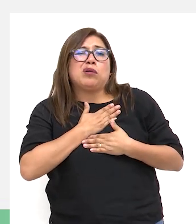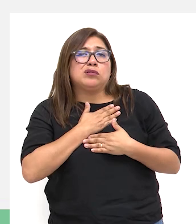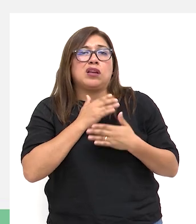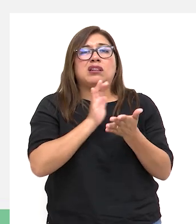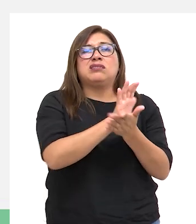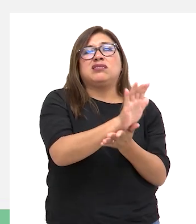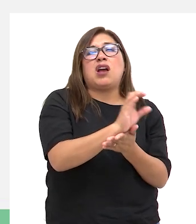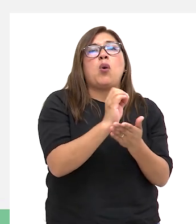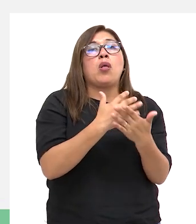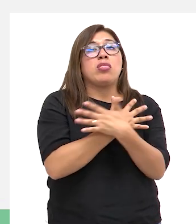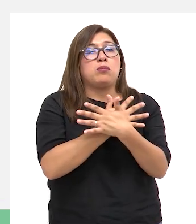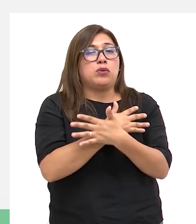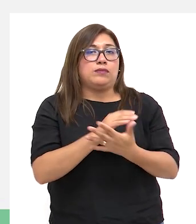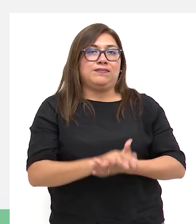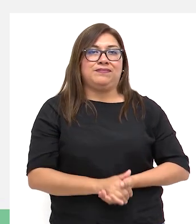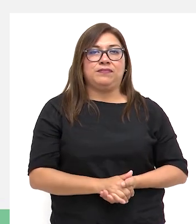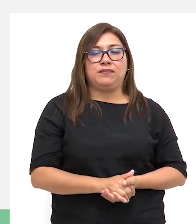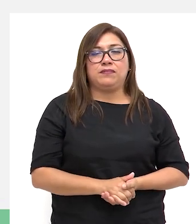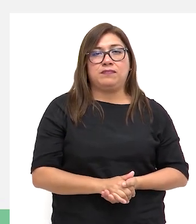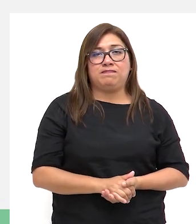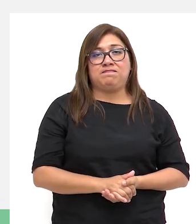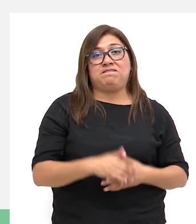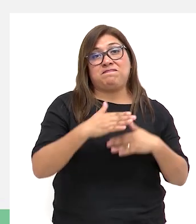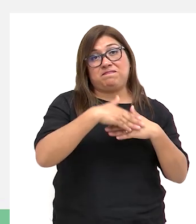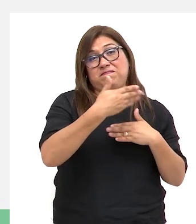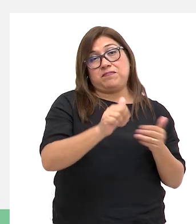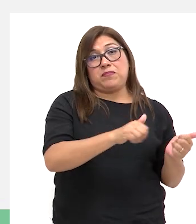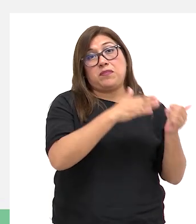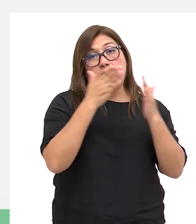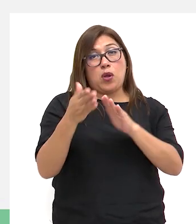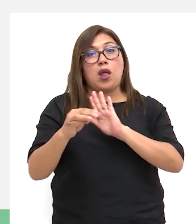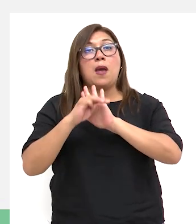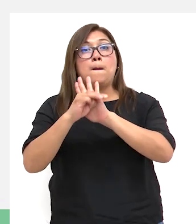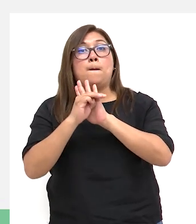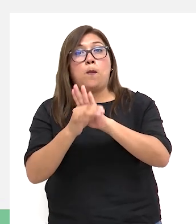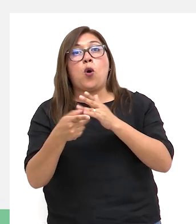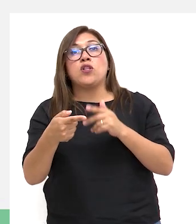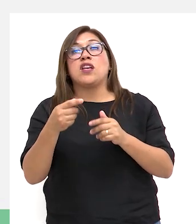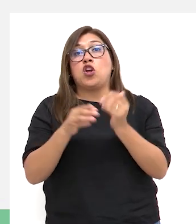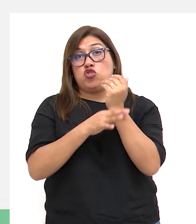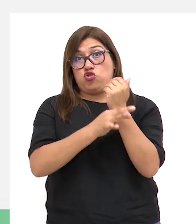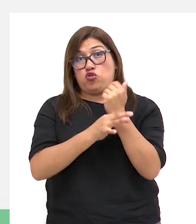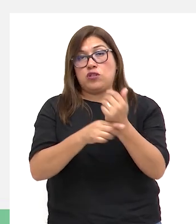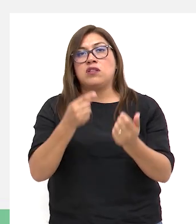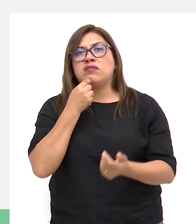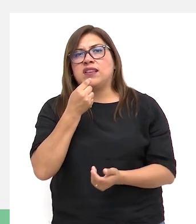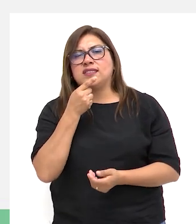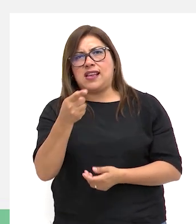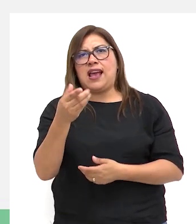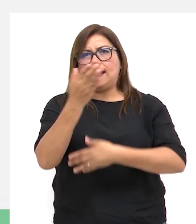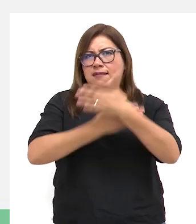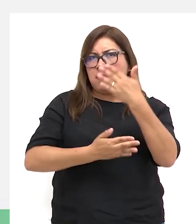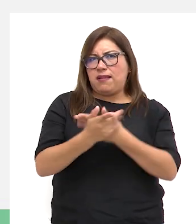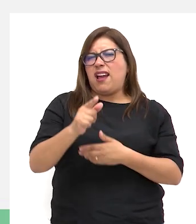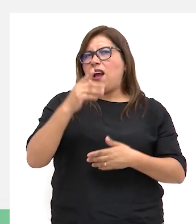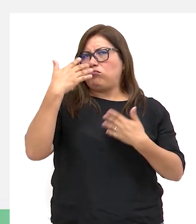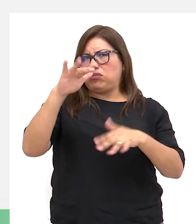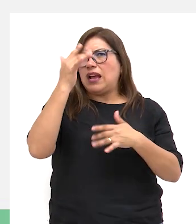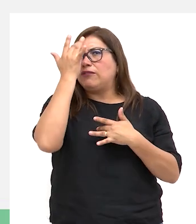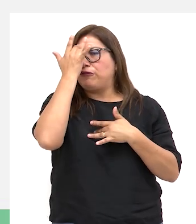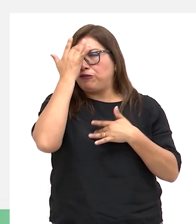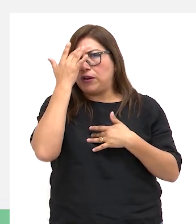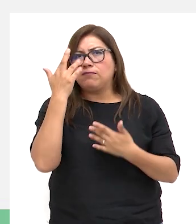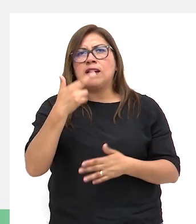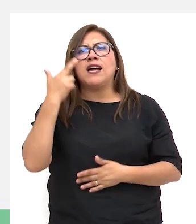rechazo o incluso temor. Luego, el modelo médico rehabilitador considera que la discapacidad es una enfermedad y, por